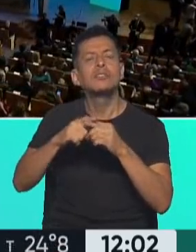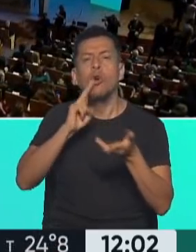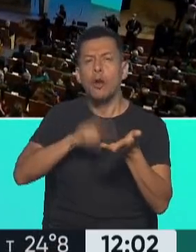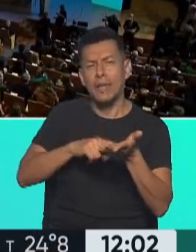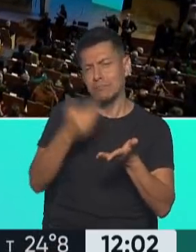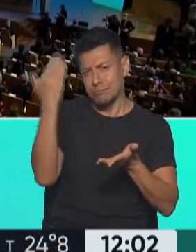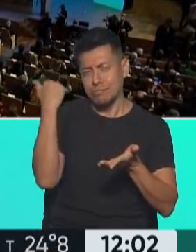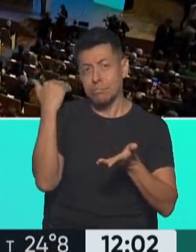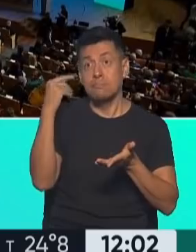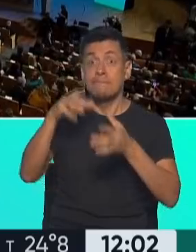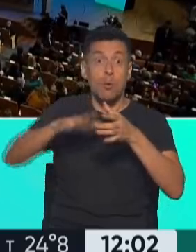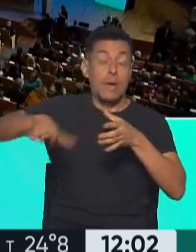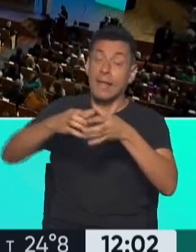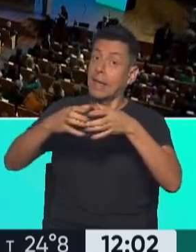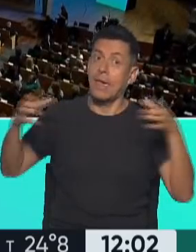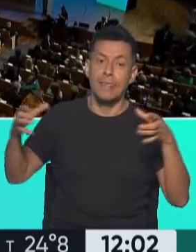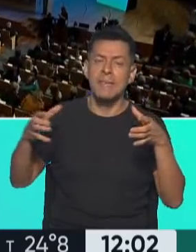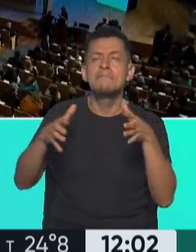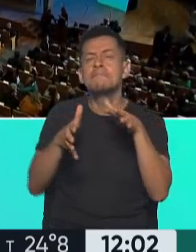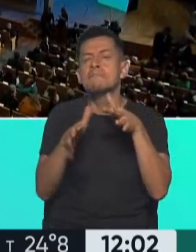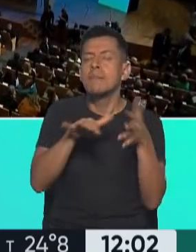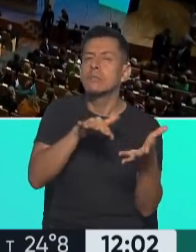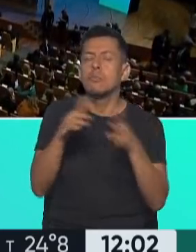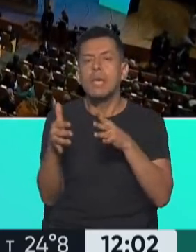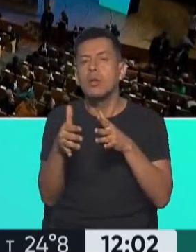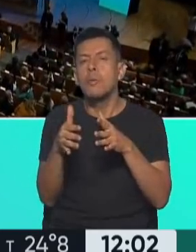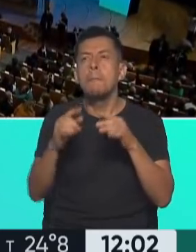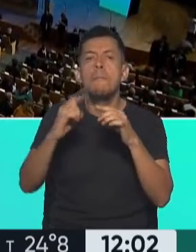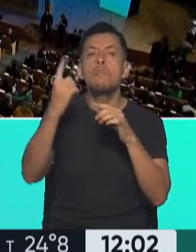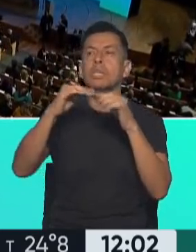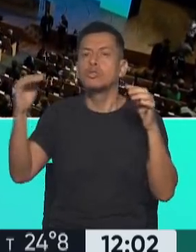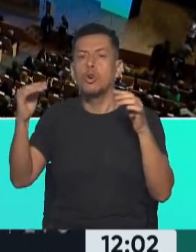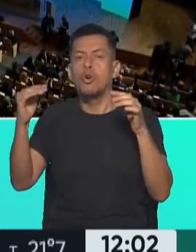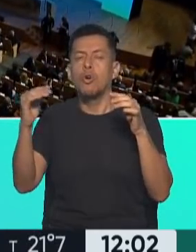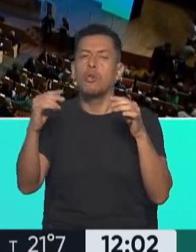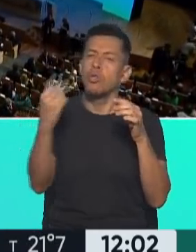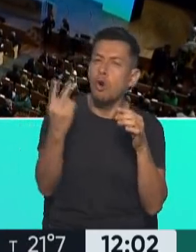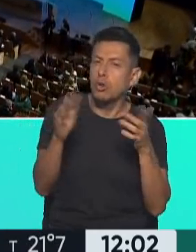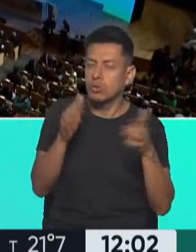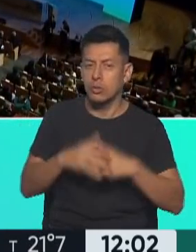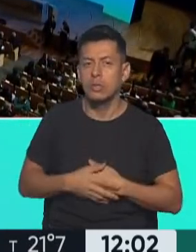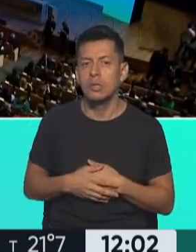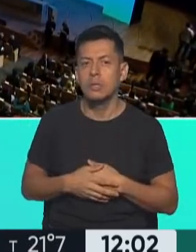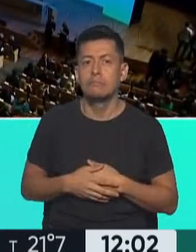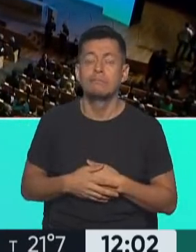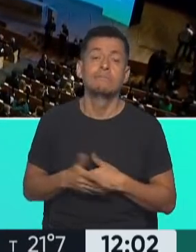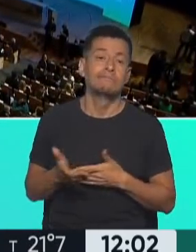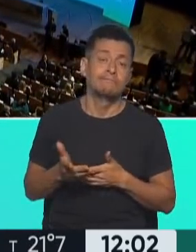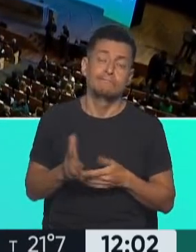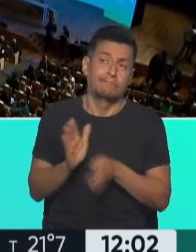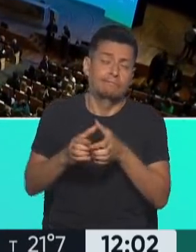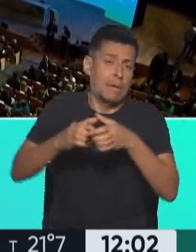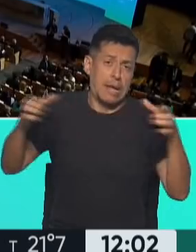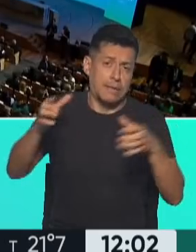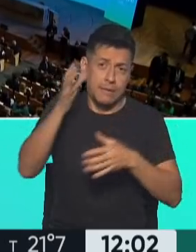recordemos que es enorme y que equivale casi uno de los pisos a dos, podríamos decir, de escala humana, con lo